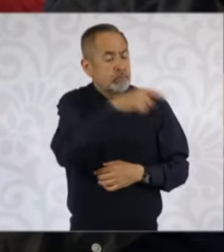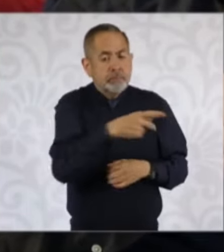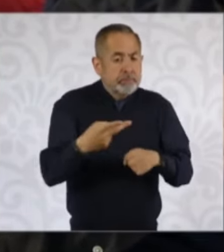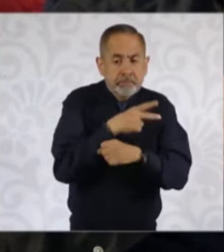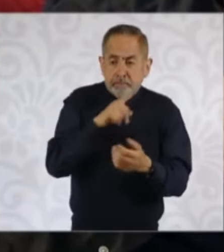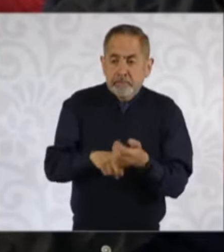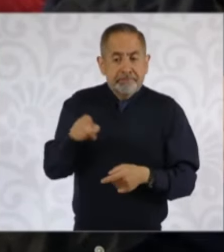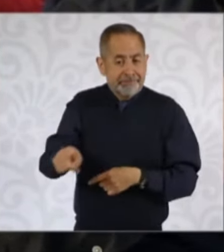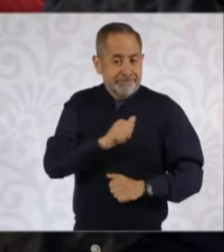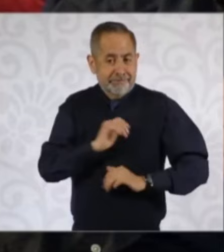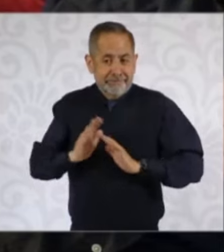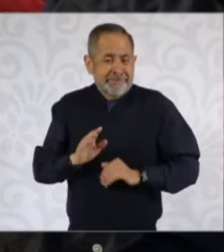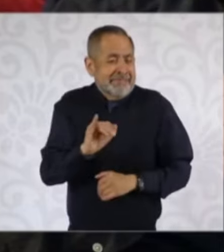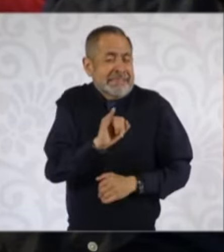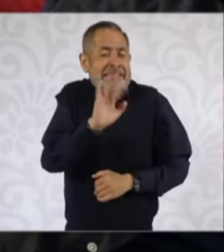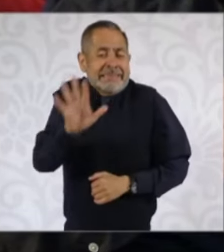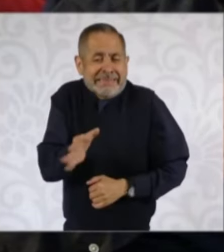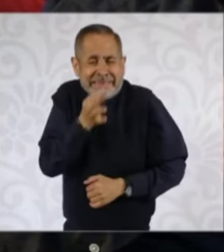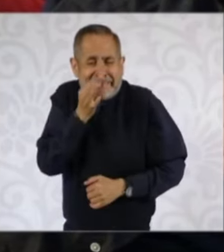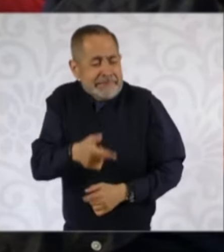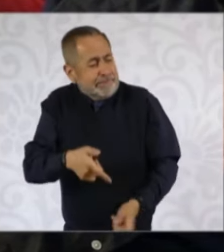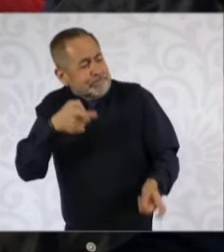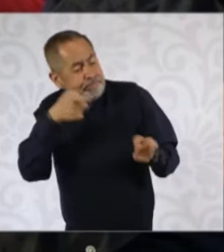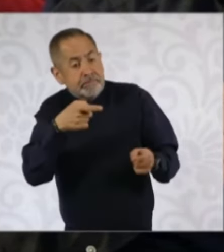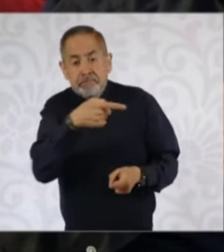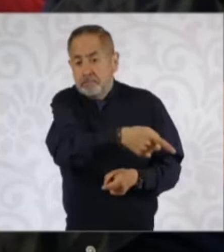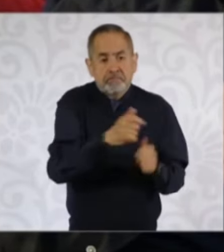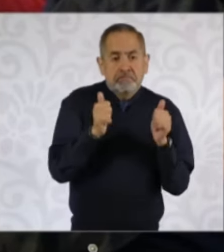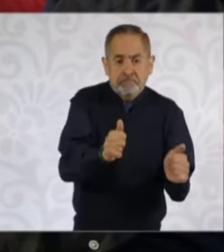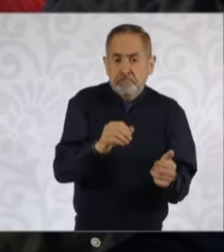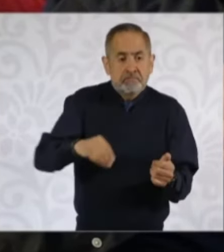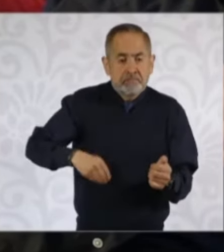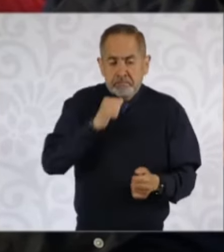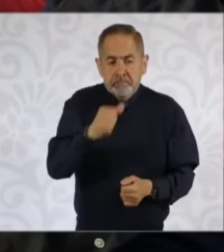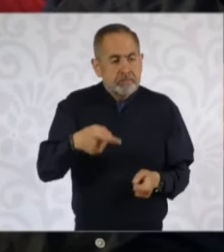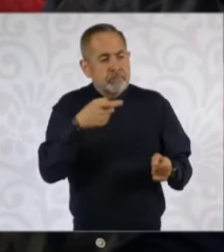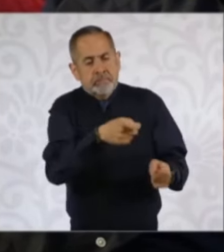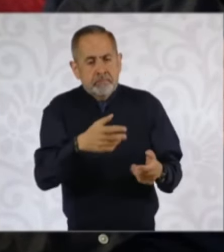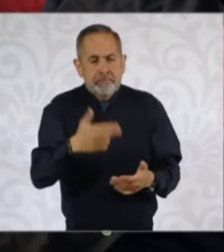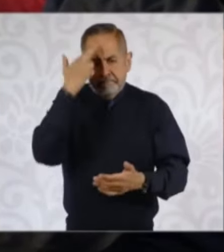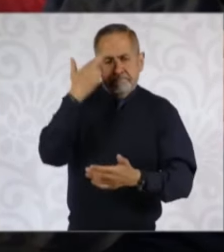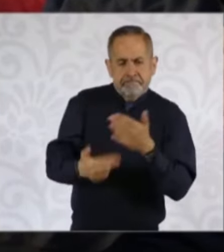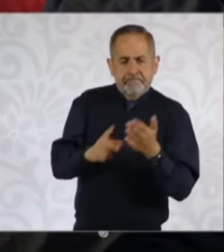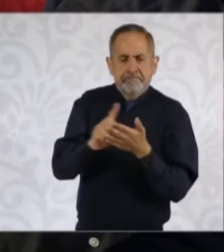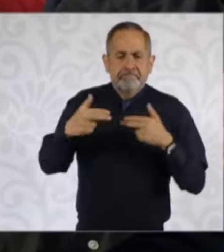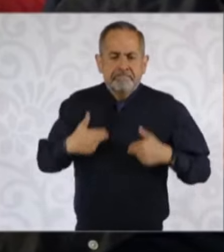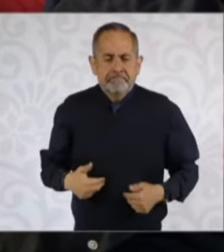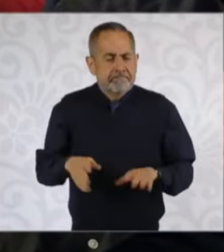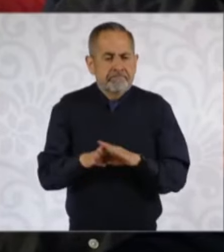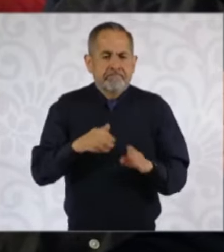estuvieron a punto de matar a un civil, a una persona inocente. Hablamos de violaciones a los derechos humanos.